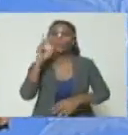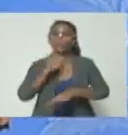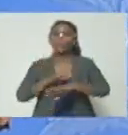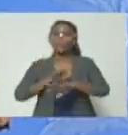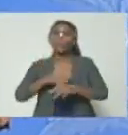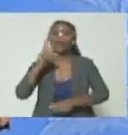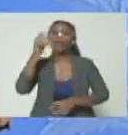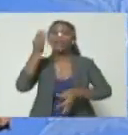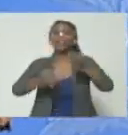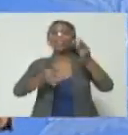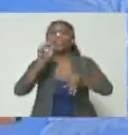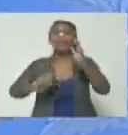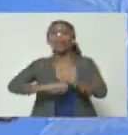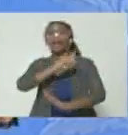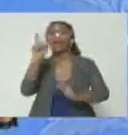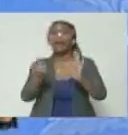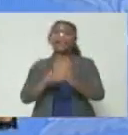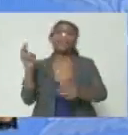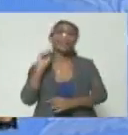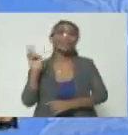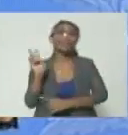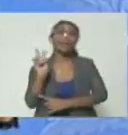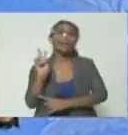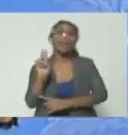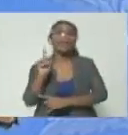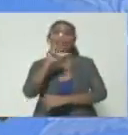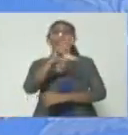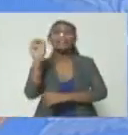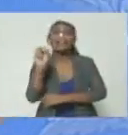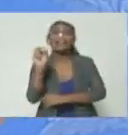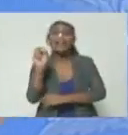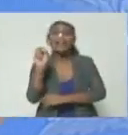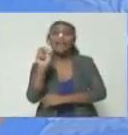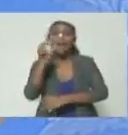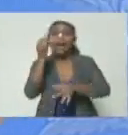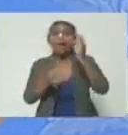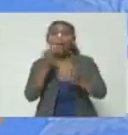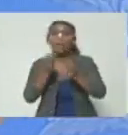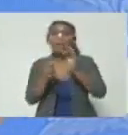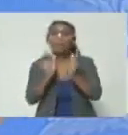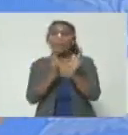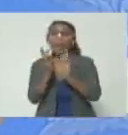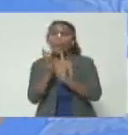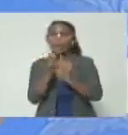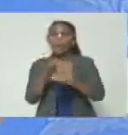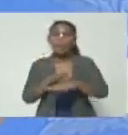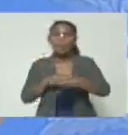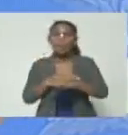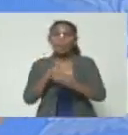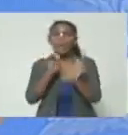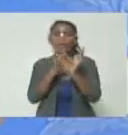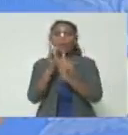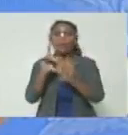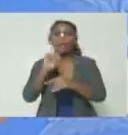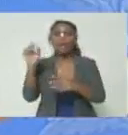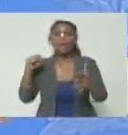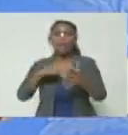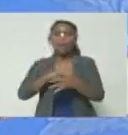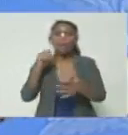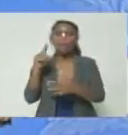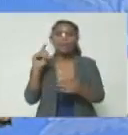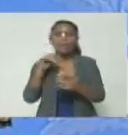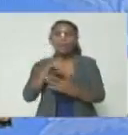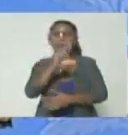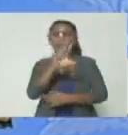Fiscalía General de Venezuela, desde el 30 de abril, porque fue uno de los activadores del golpe de Estado frustrado del 30